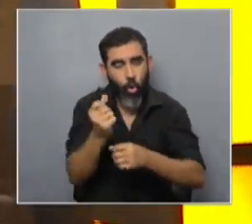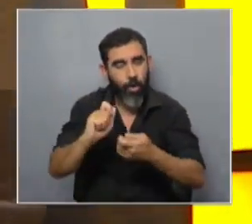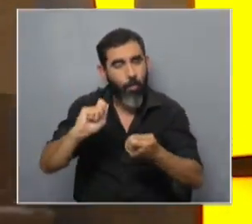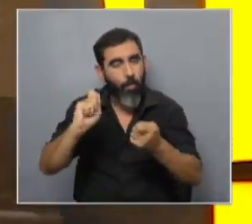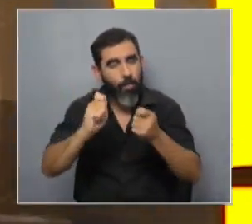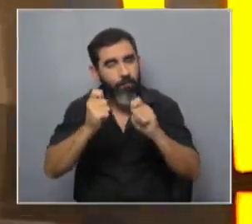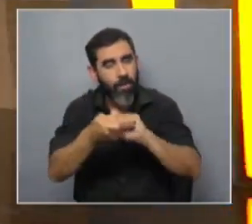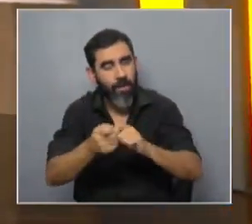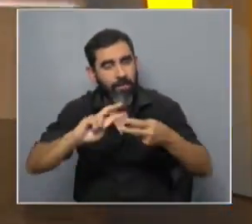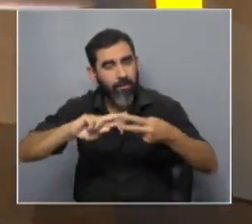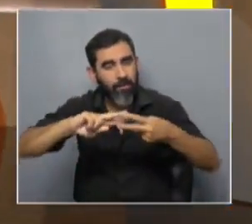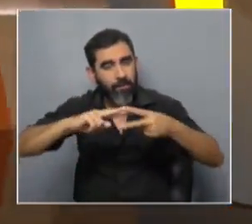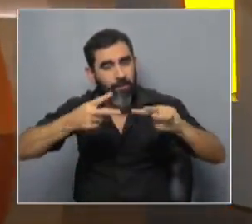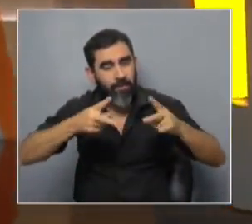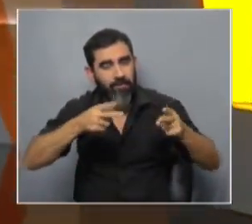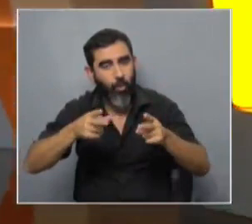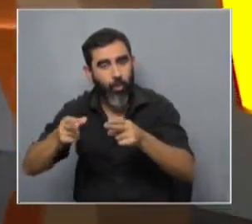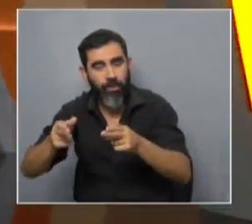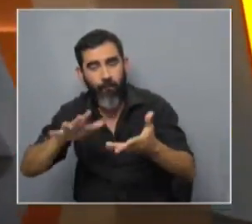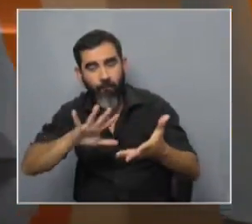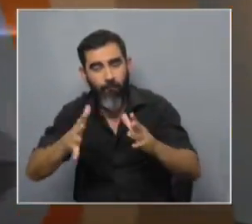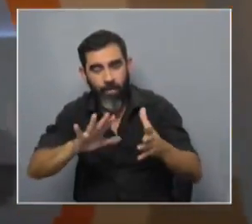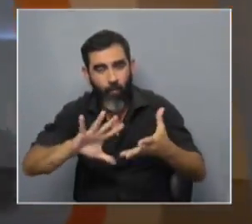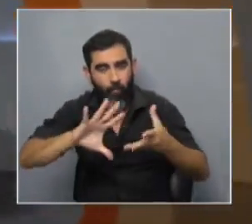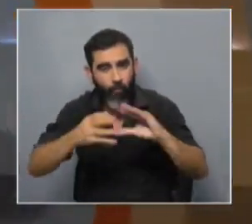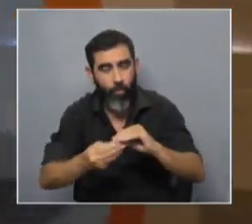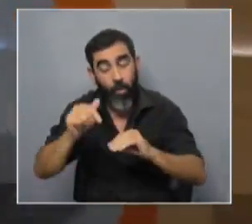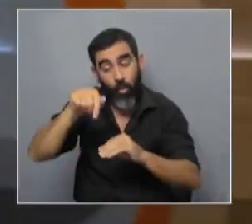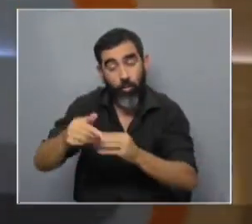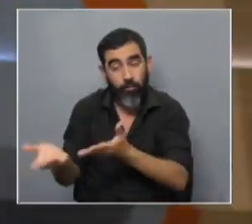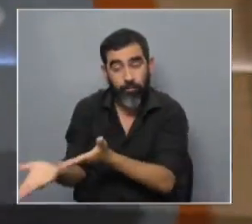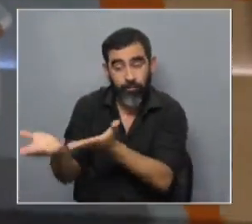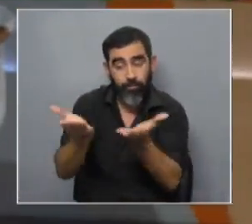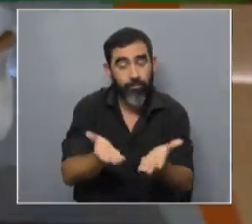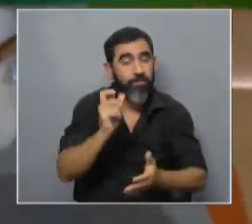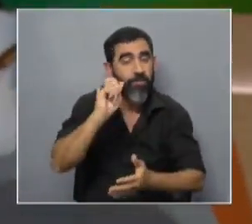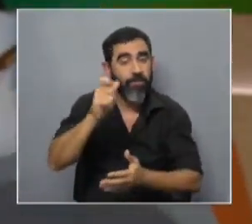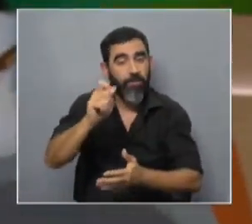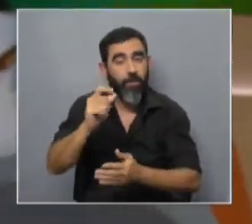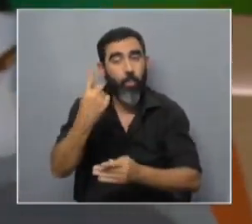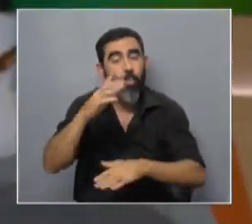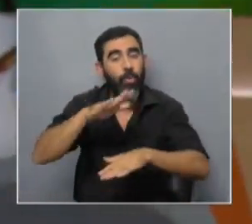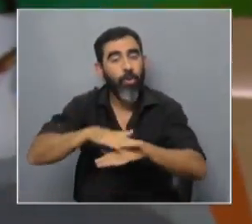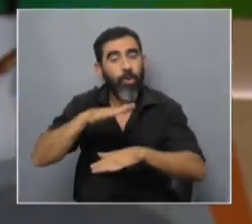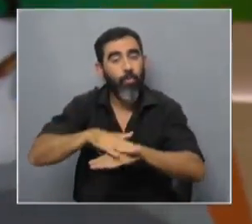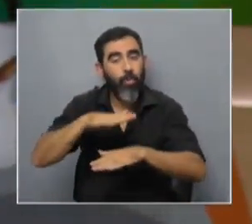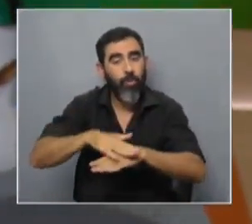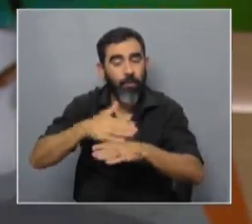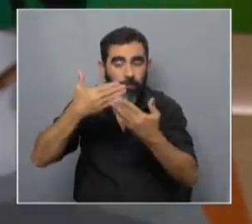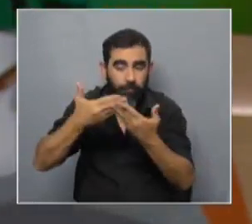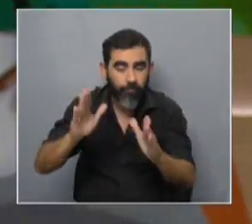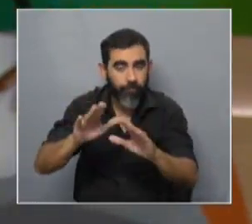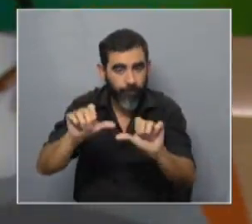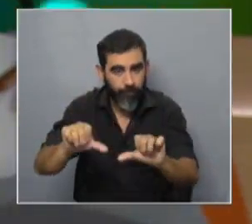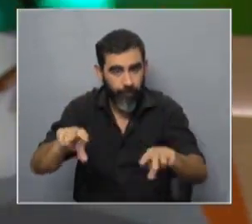secuencias genéticas con un mecanismo similar. Hoy recibiremos en estudios a uno de los responsables de abrir ese camino.